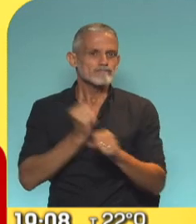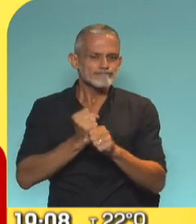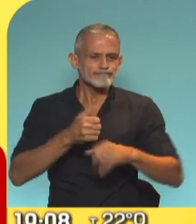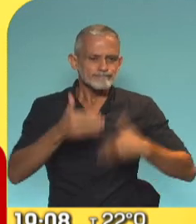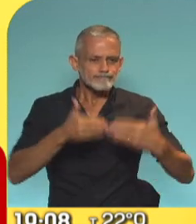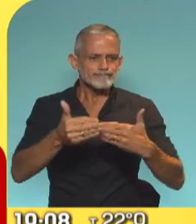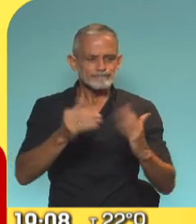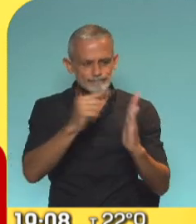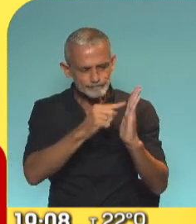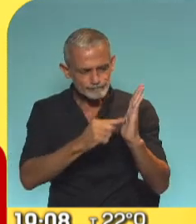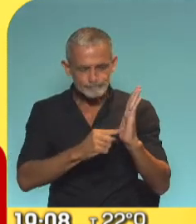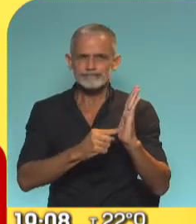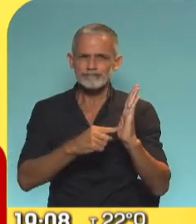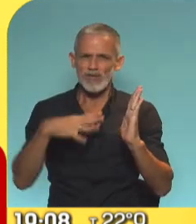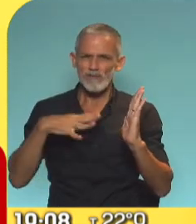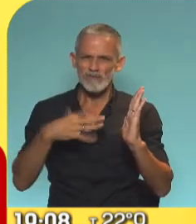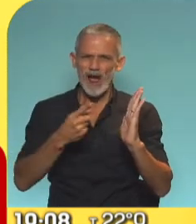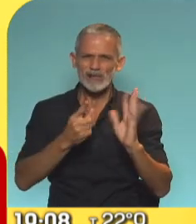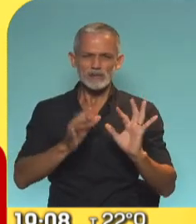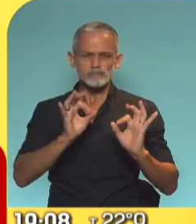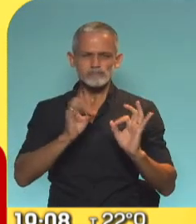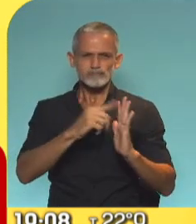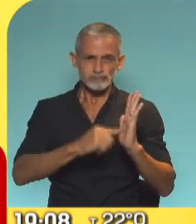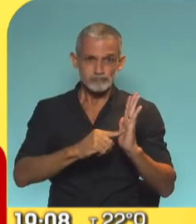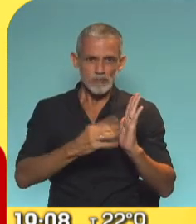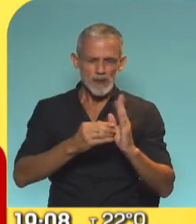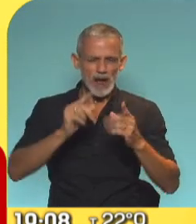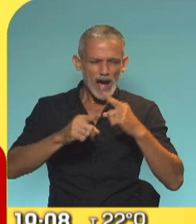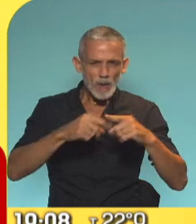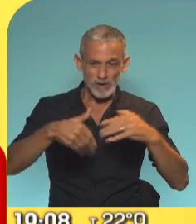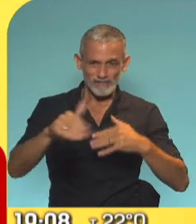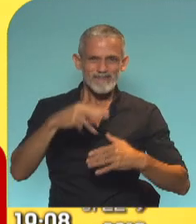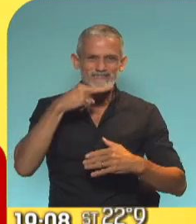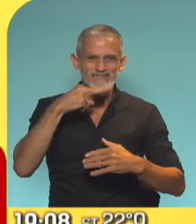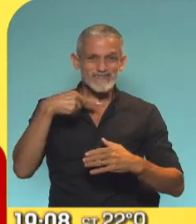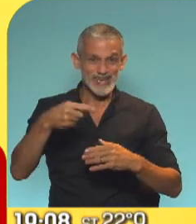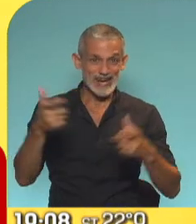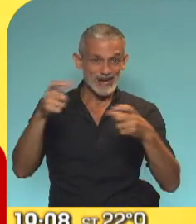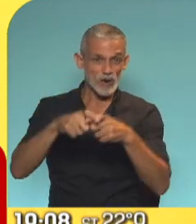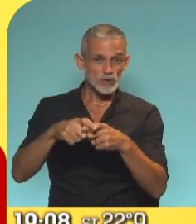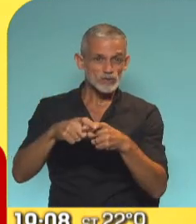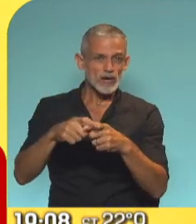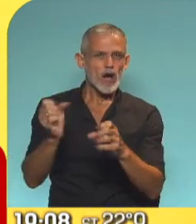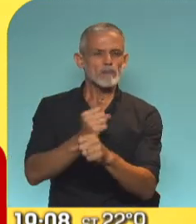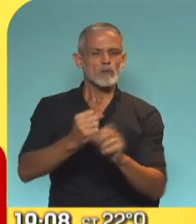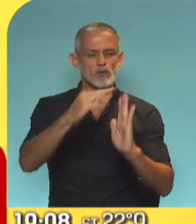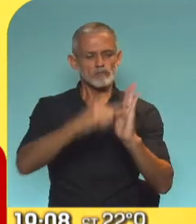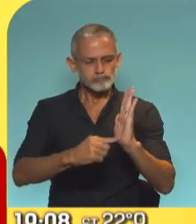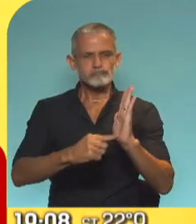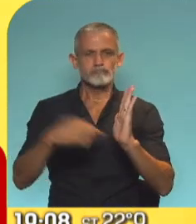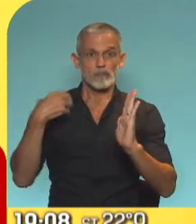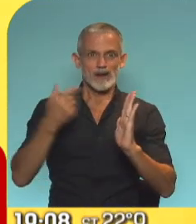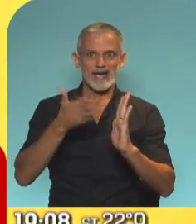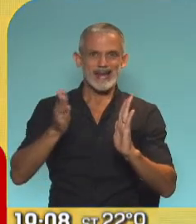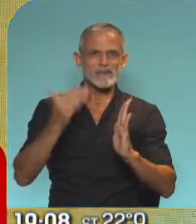algunos puntos todavía, pero que vamos a seguir trabajando para llegar a acuerdos para este viernes en el Consejo Federal, aprobar el marco general para